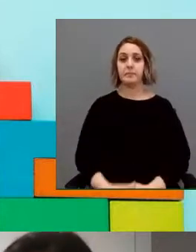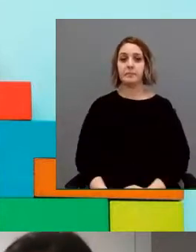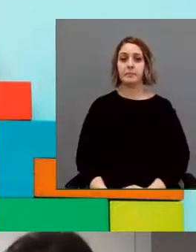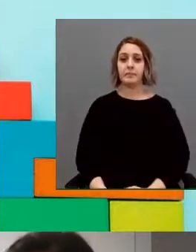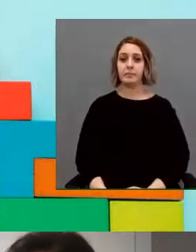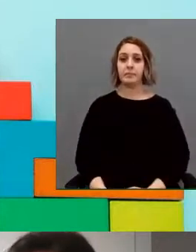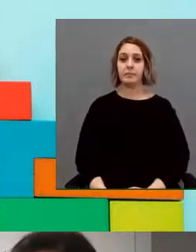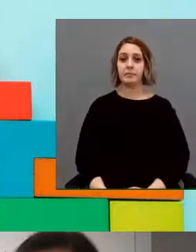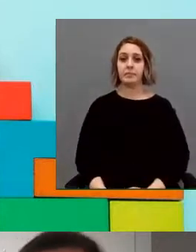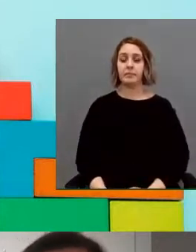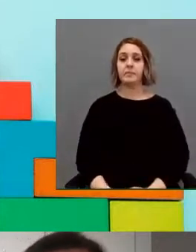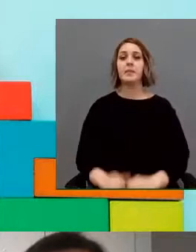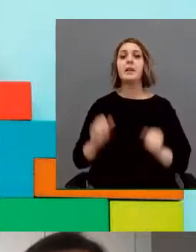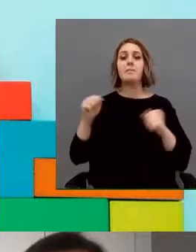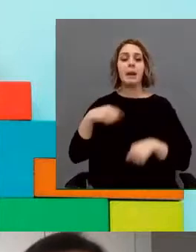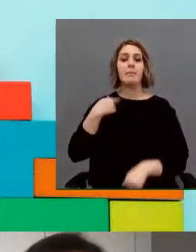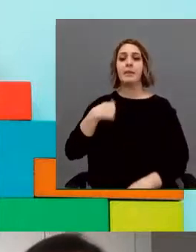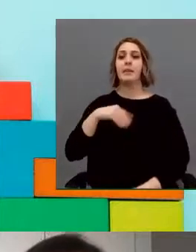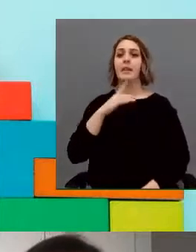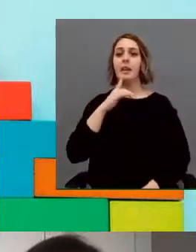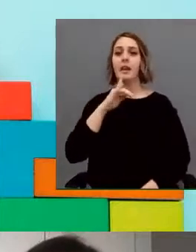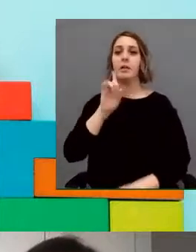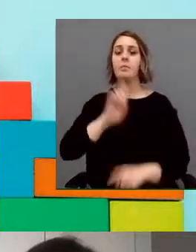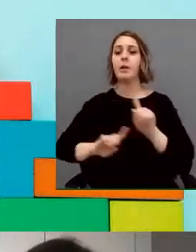Vale. Me he comentado que hay problemas técnicos.